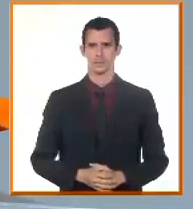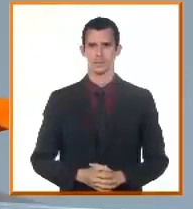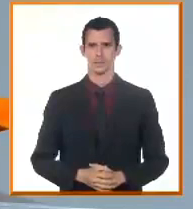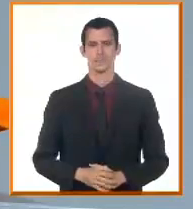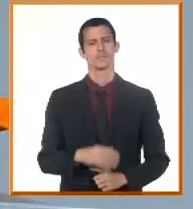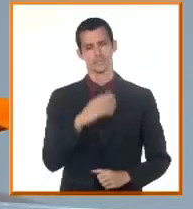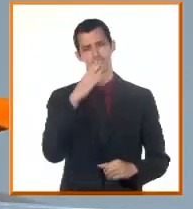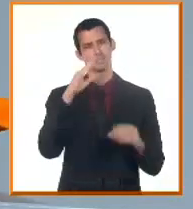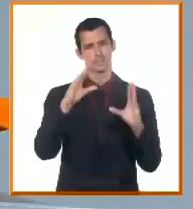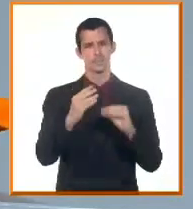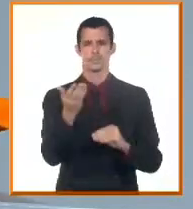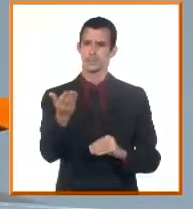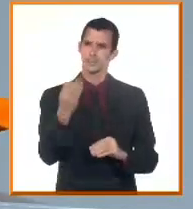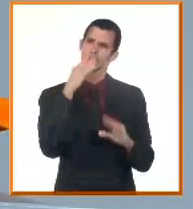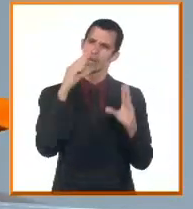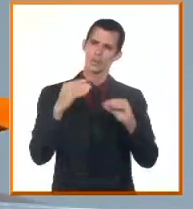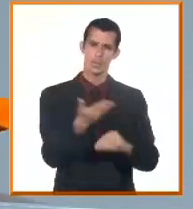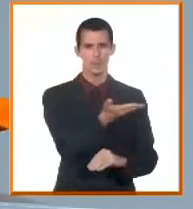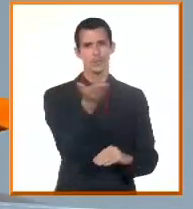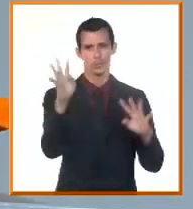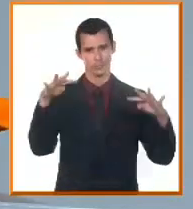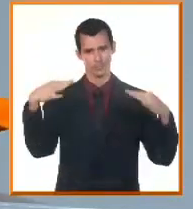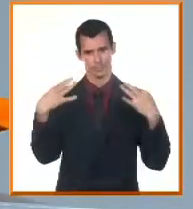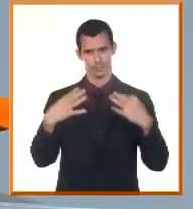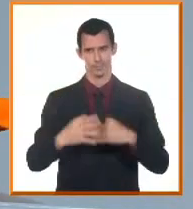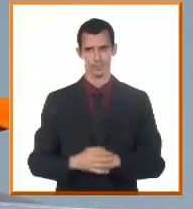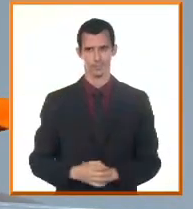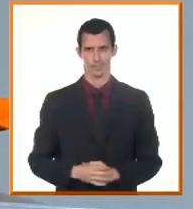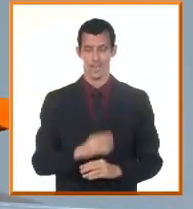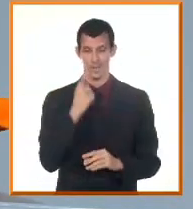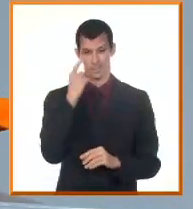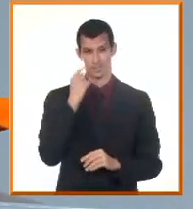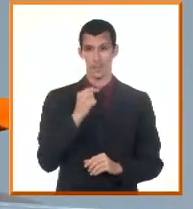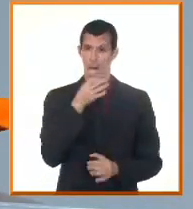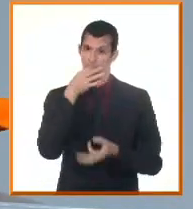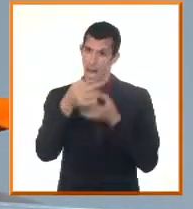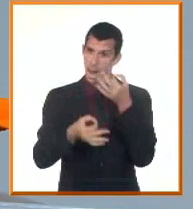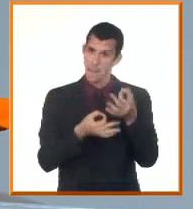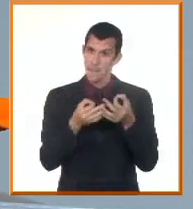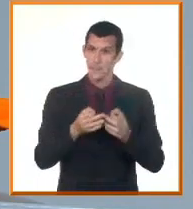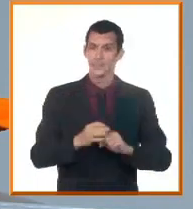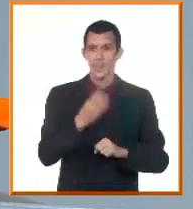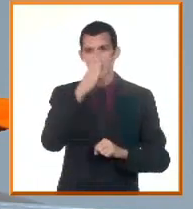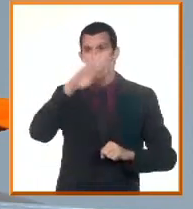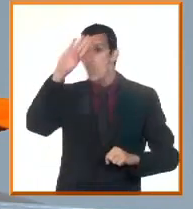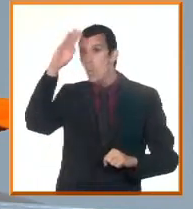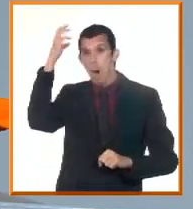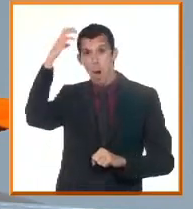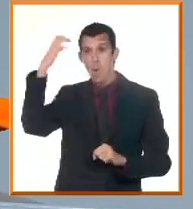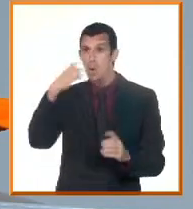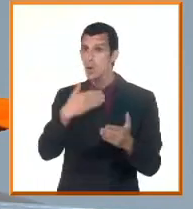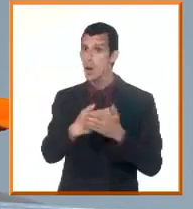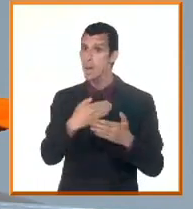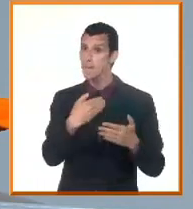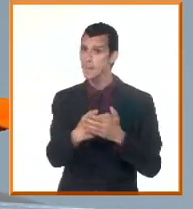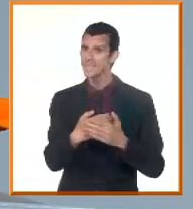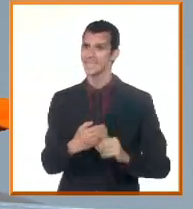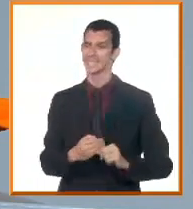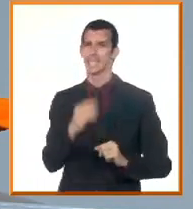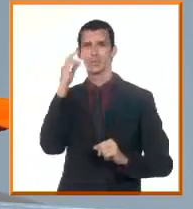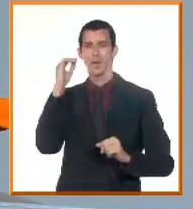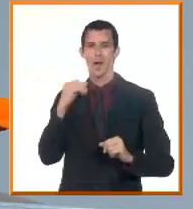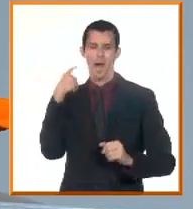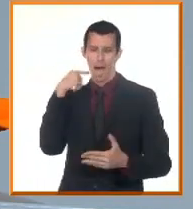Realmente la empresa estatal está en un momento que viene de transformaciones y cambios, medidas que hemos estado tomando en los últimos